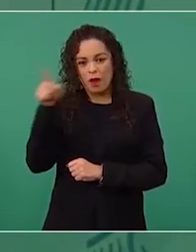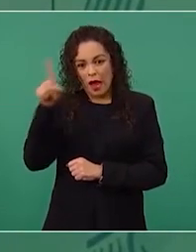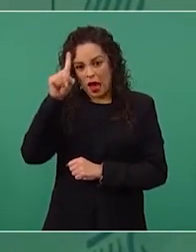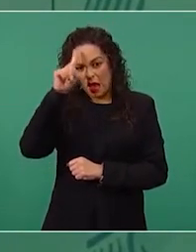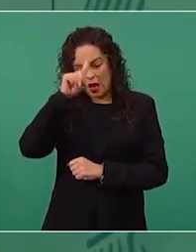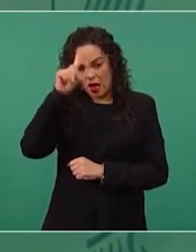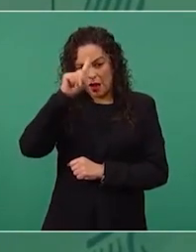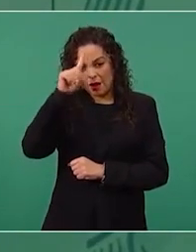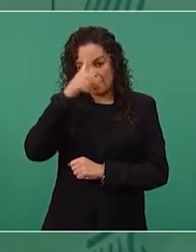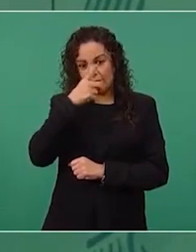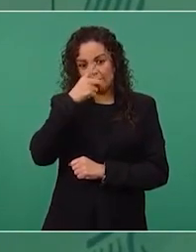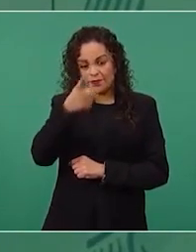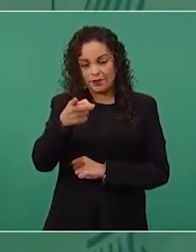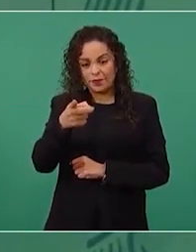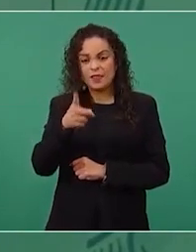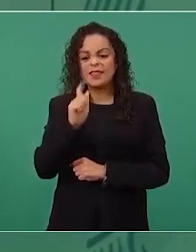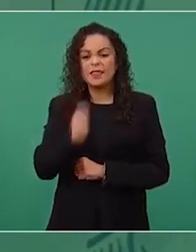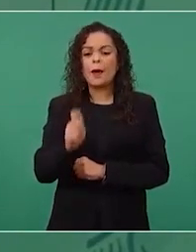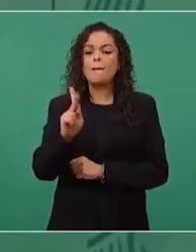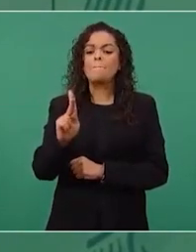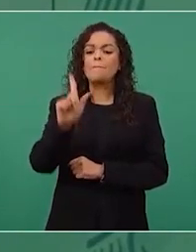porque ese era el plan.